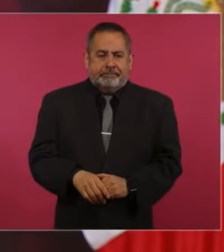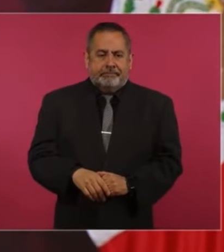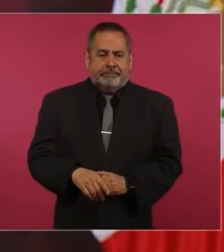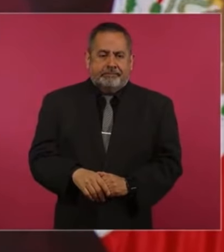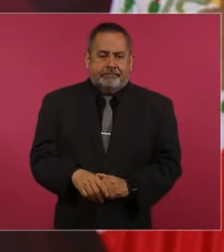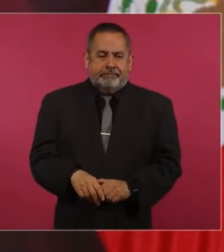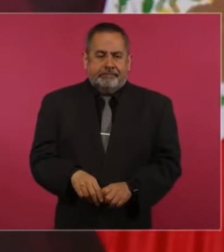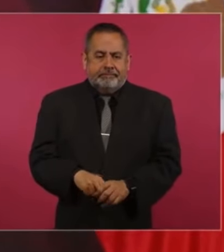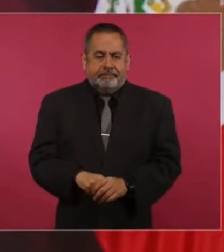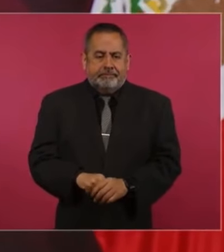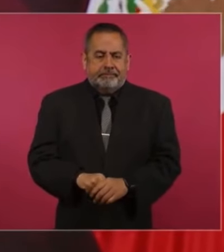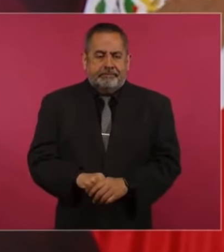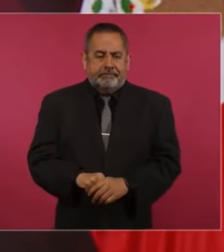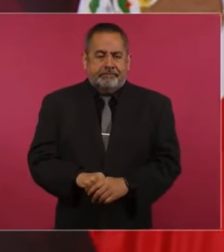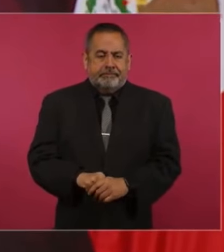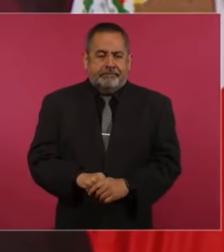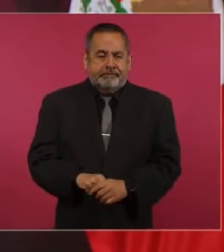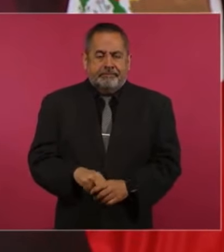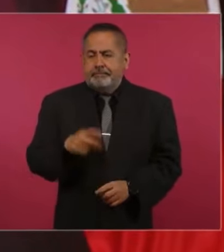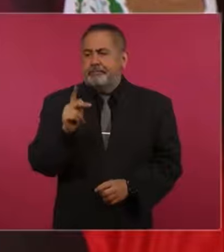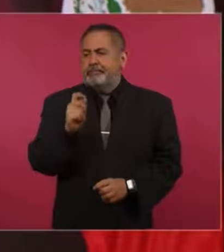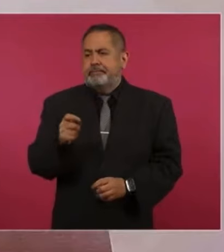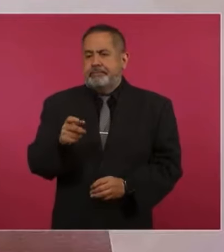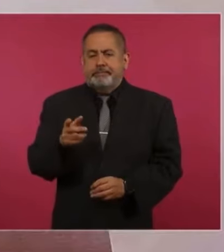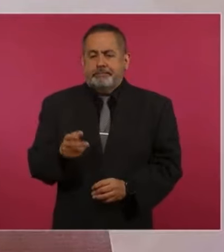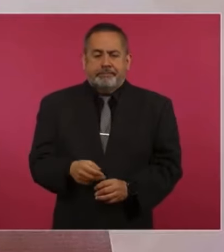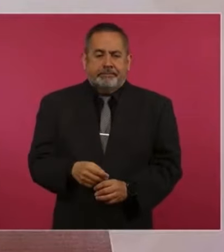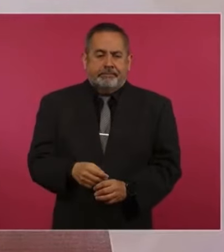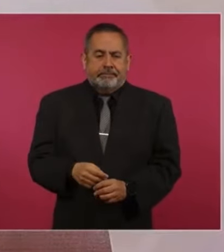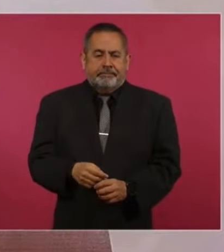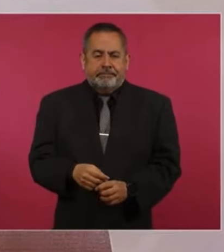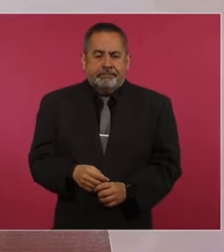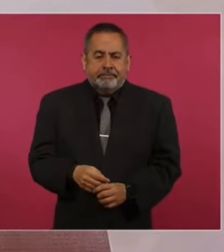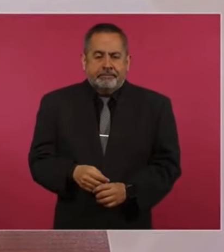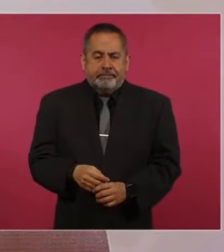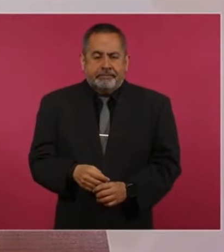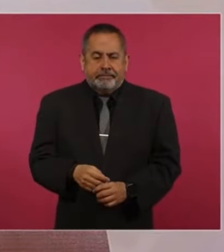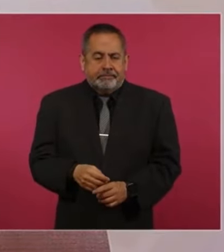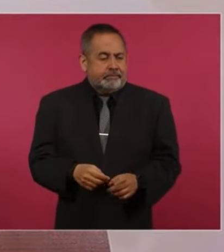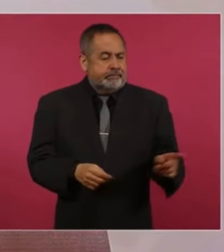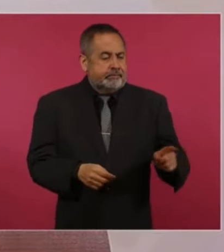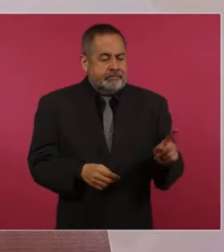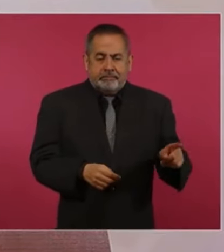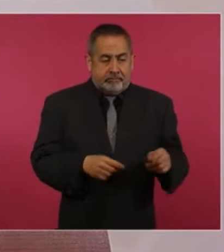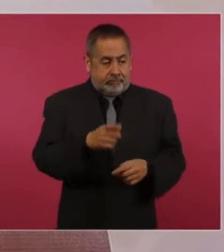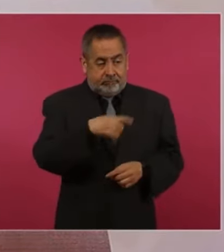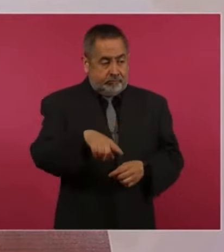Pero no es que estén defendiendo todos